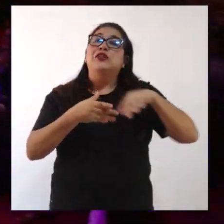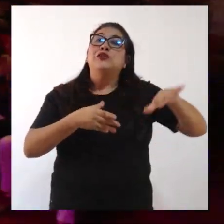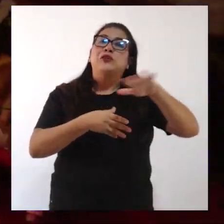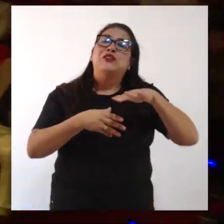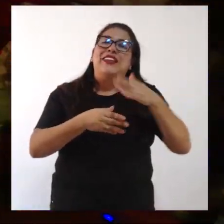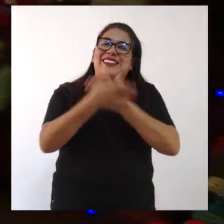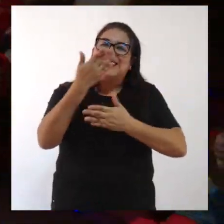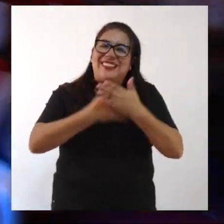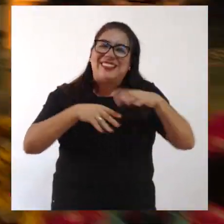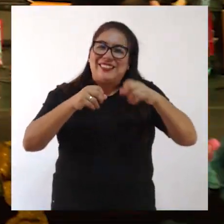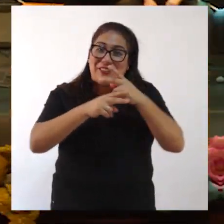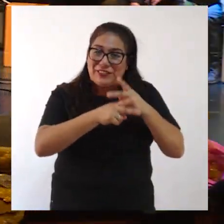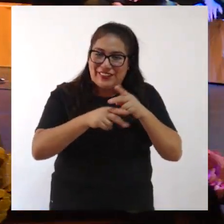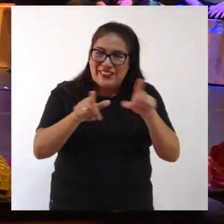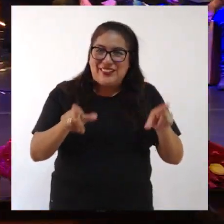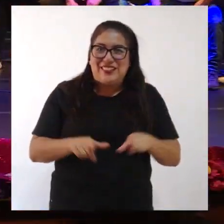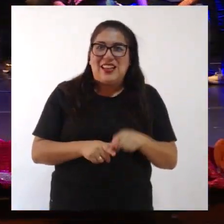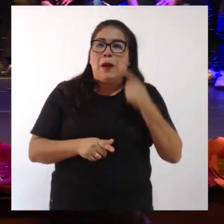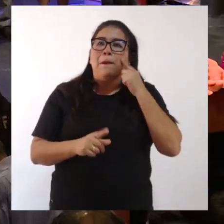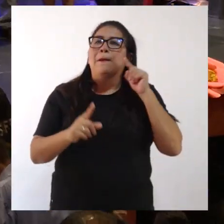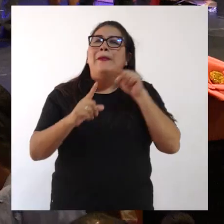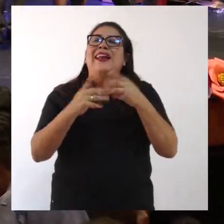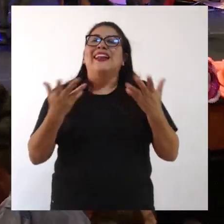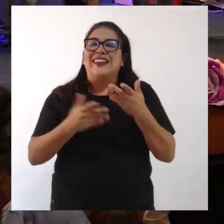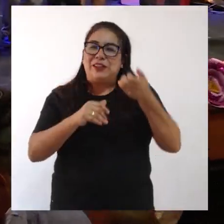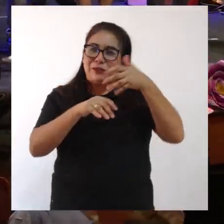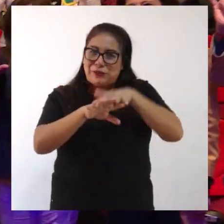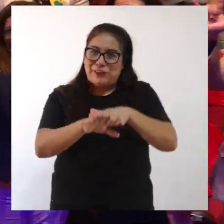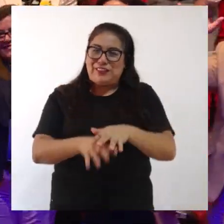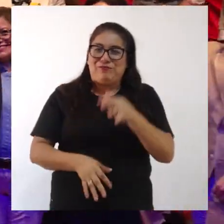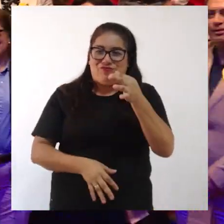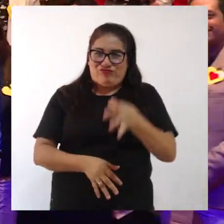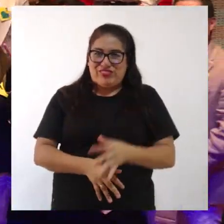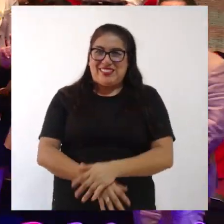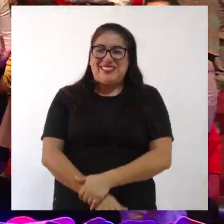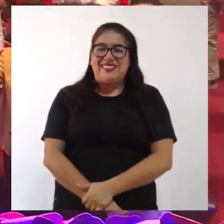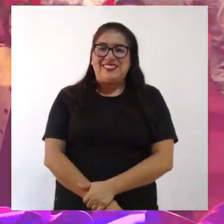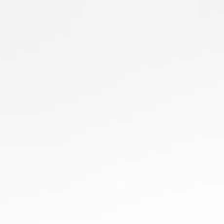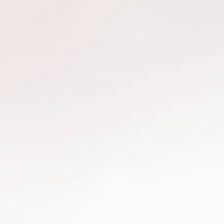las y los residentes con discapacidad, en pro de la verdadera inclusión.